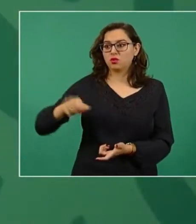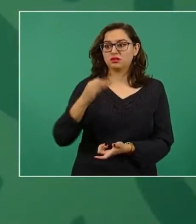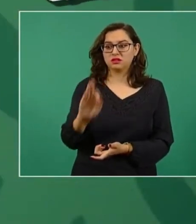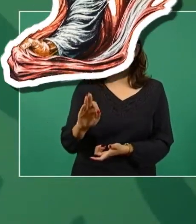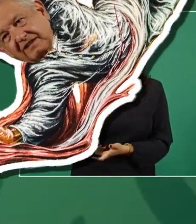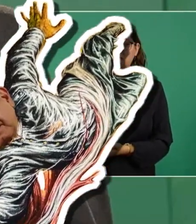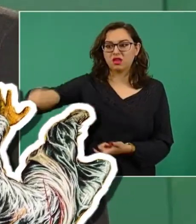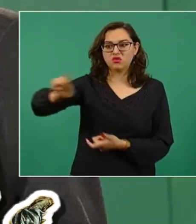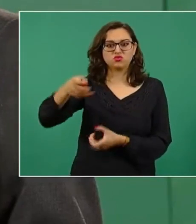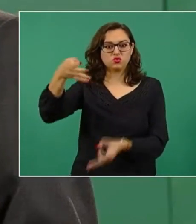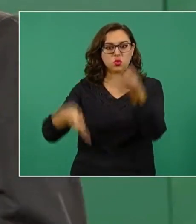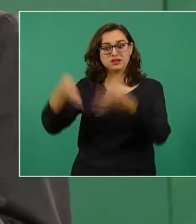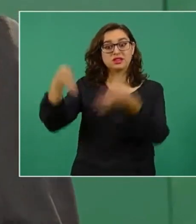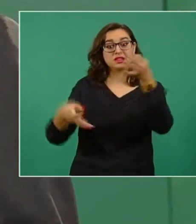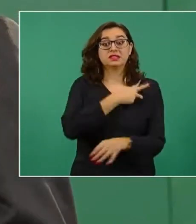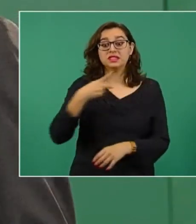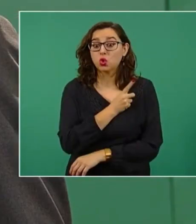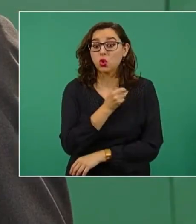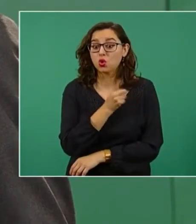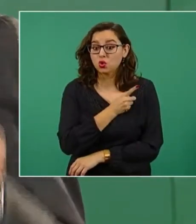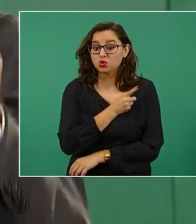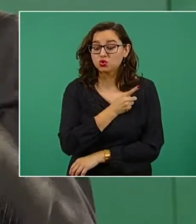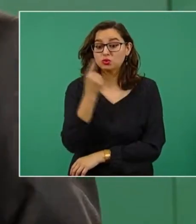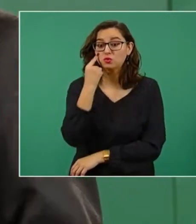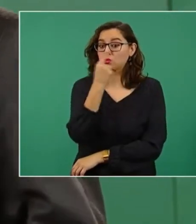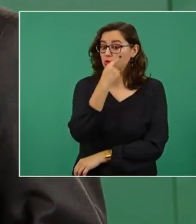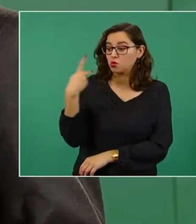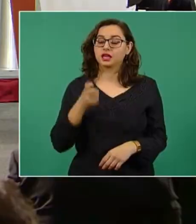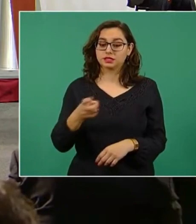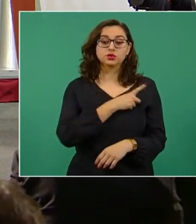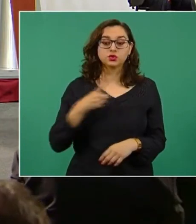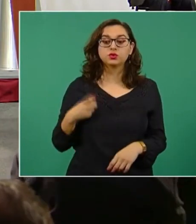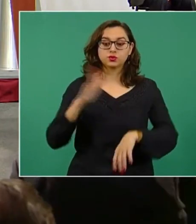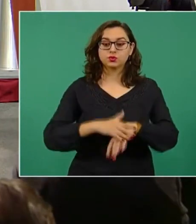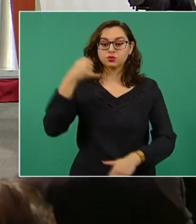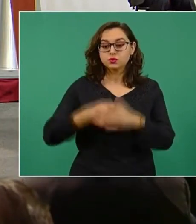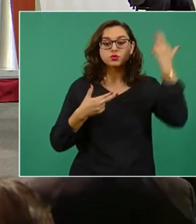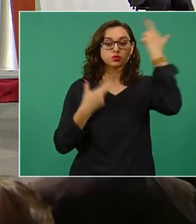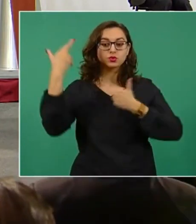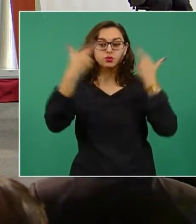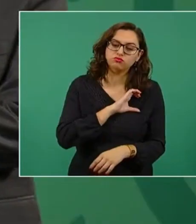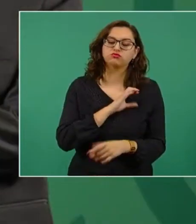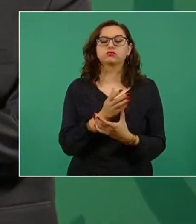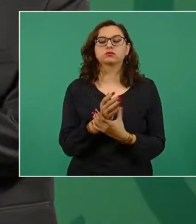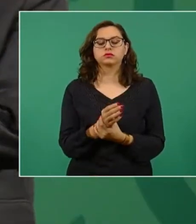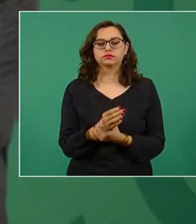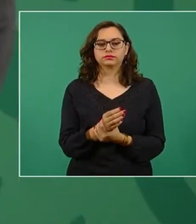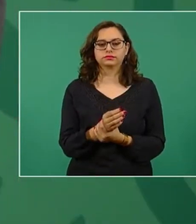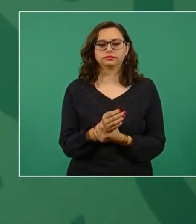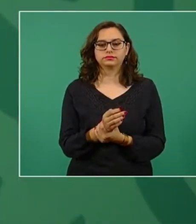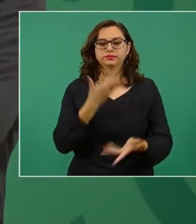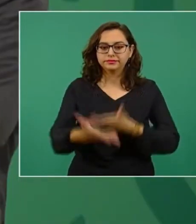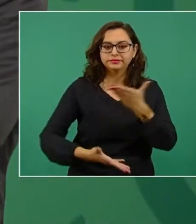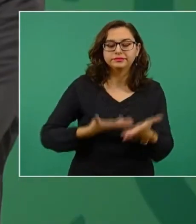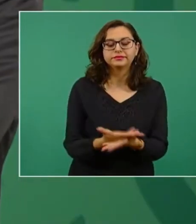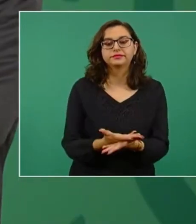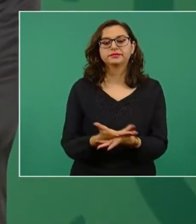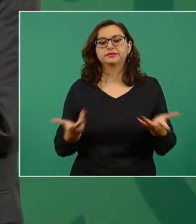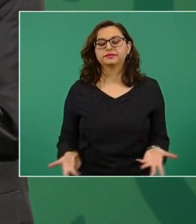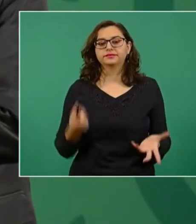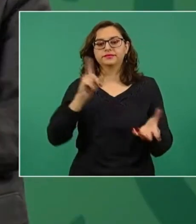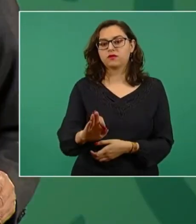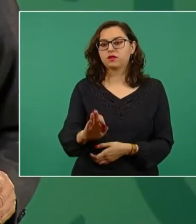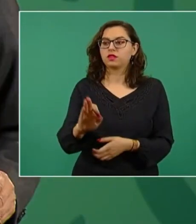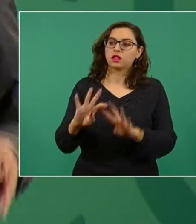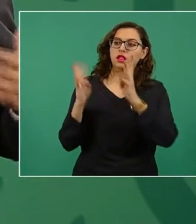la bandera de la reforma, de la moralización y les hago un llamado a los miembros del Consejo